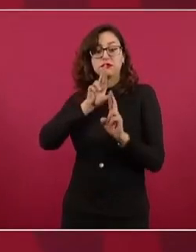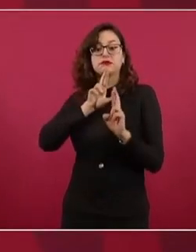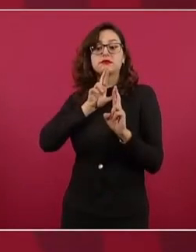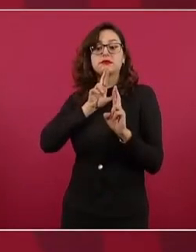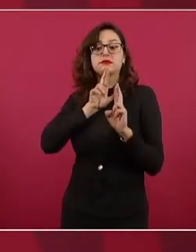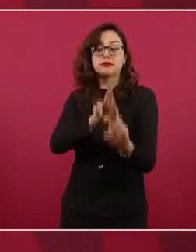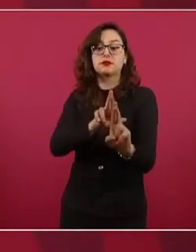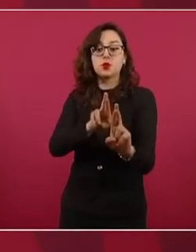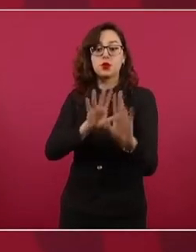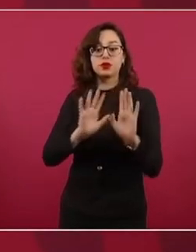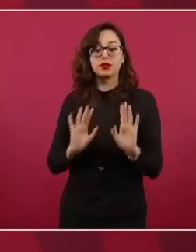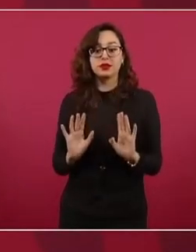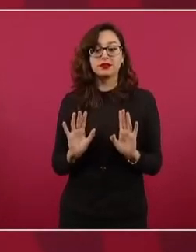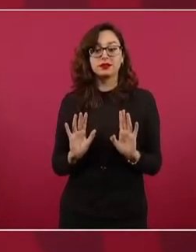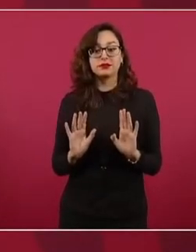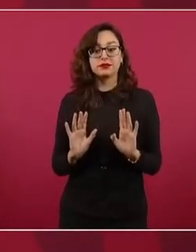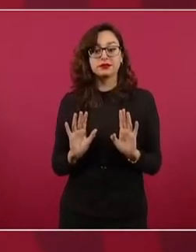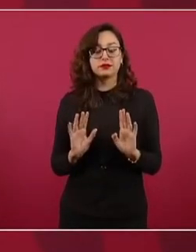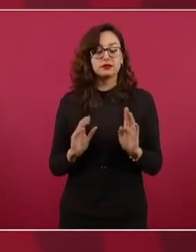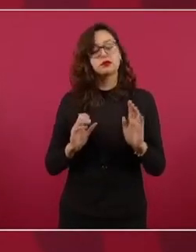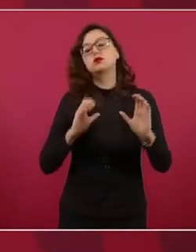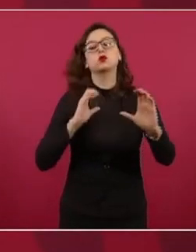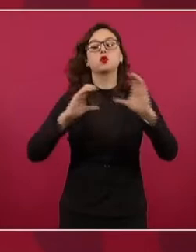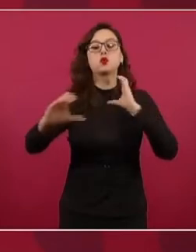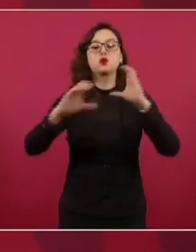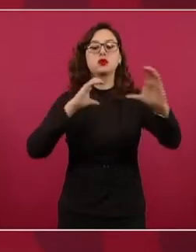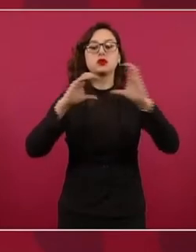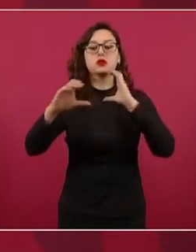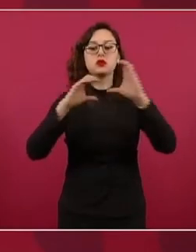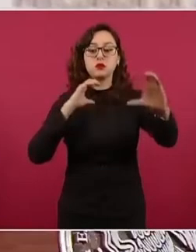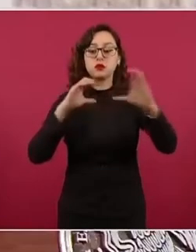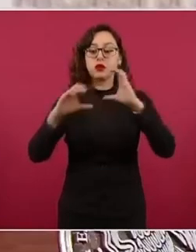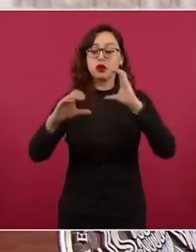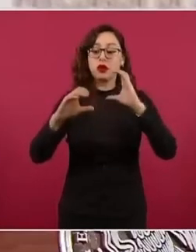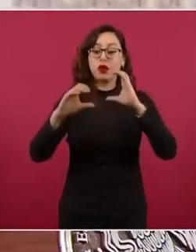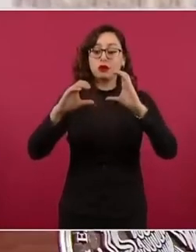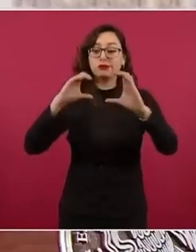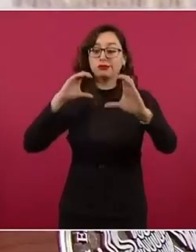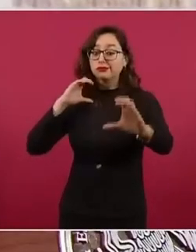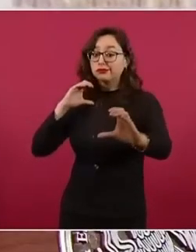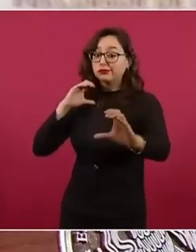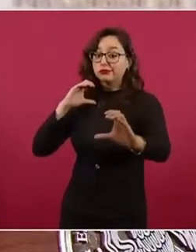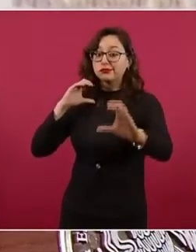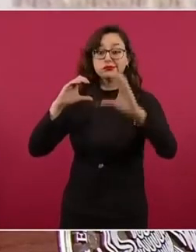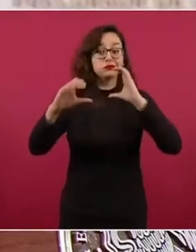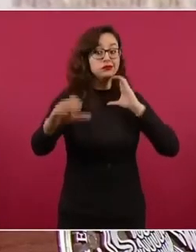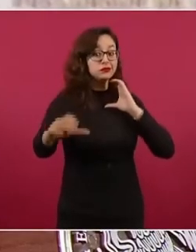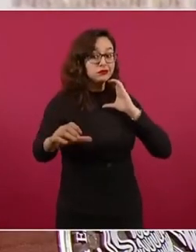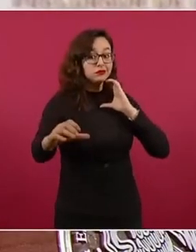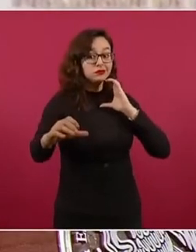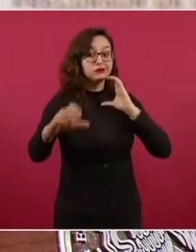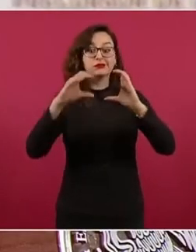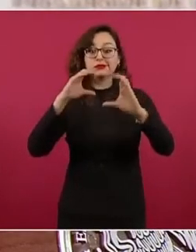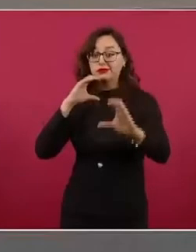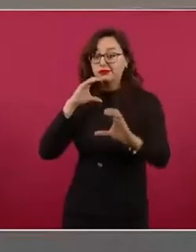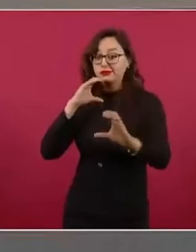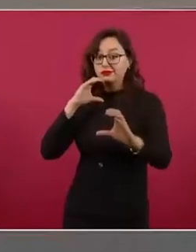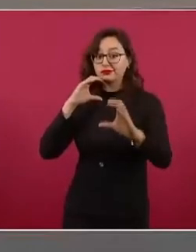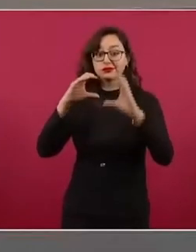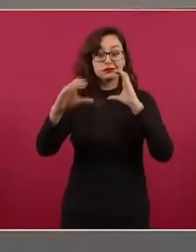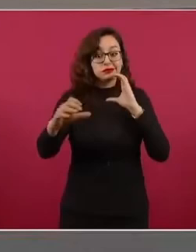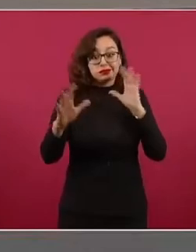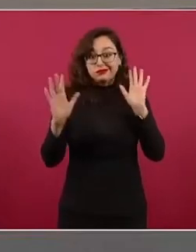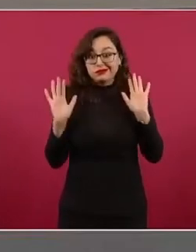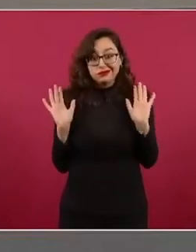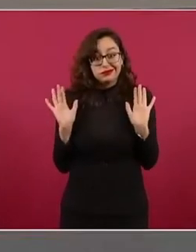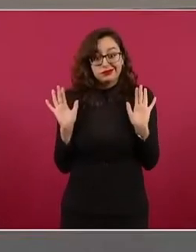porque comunicación son mensajes de ida y vuelta, eso es